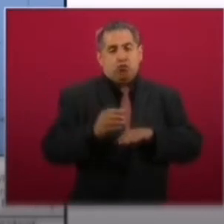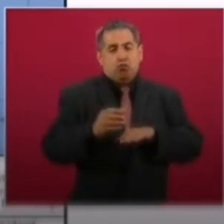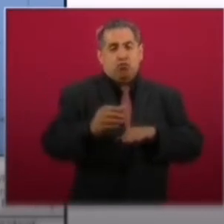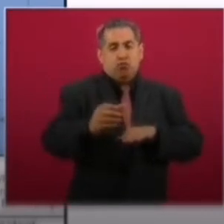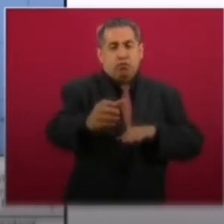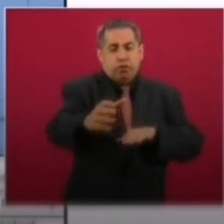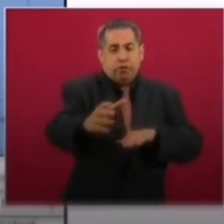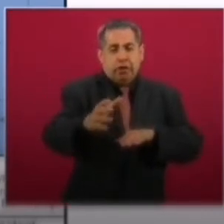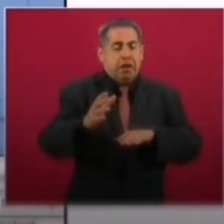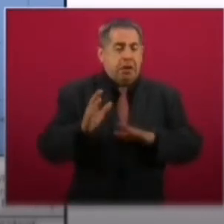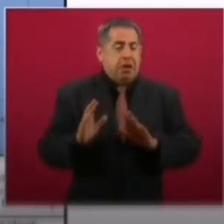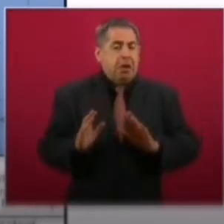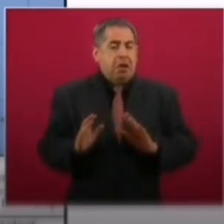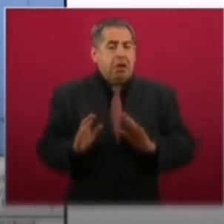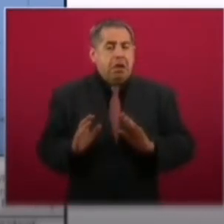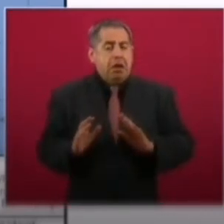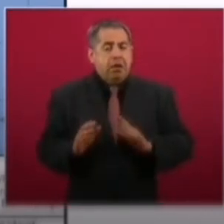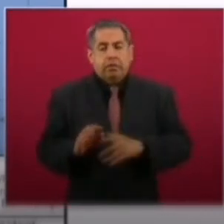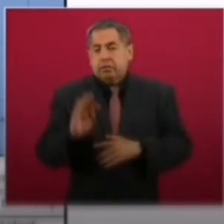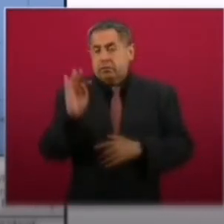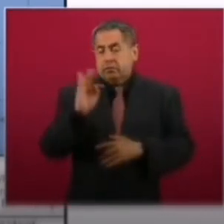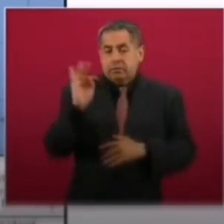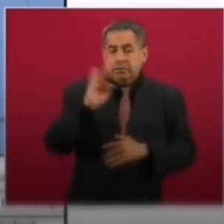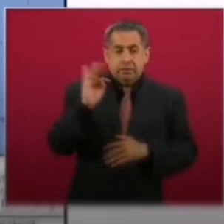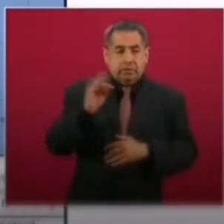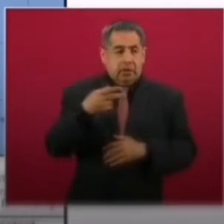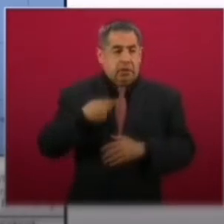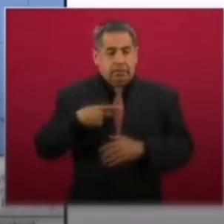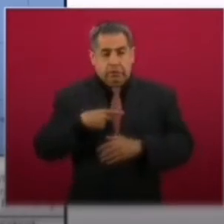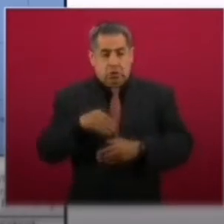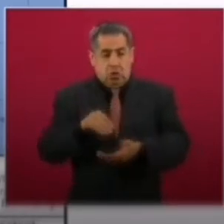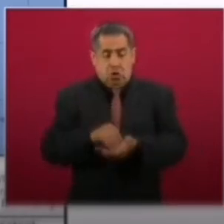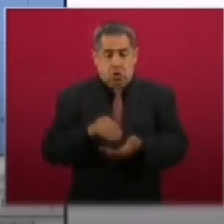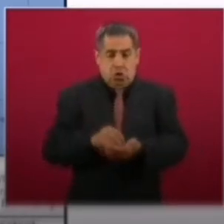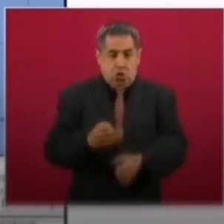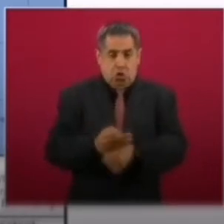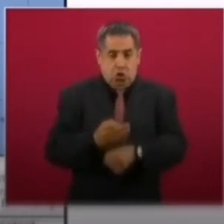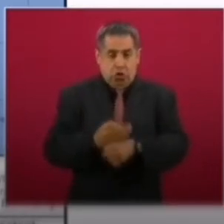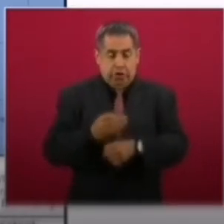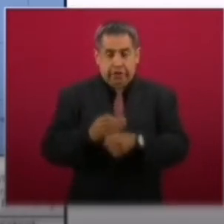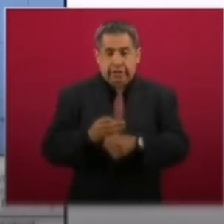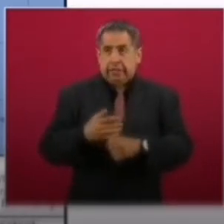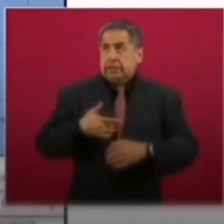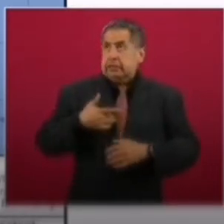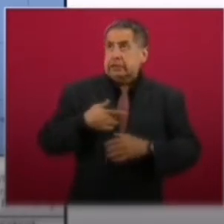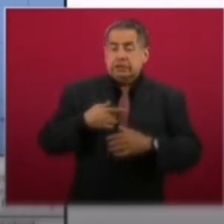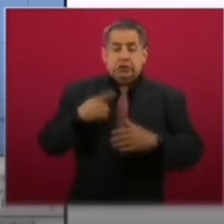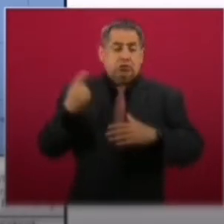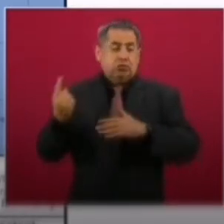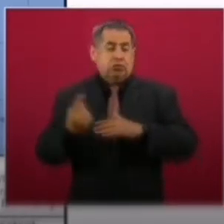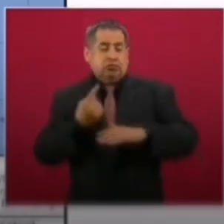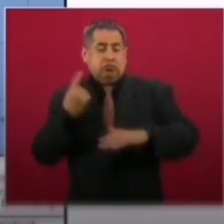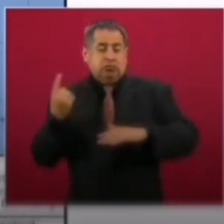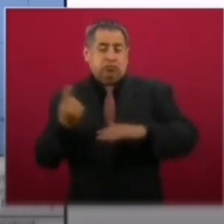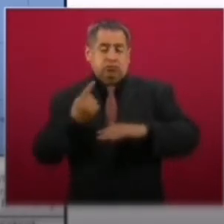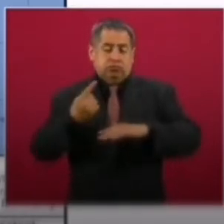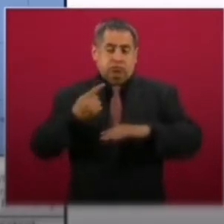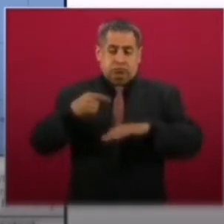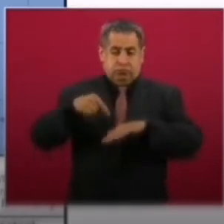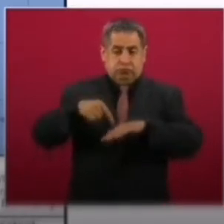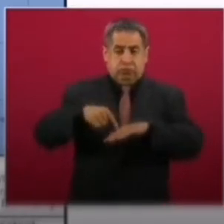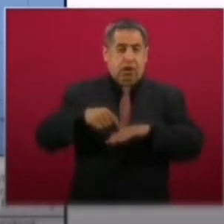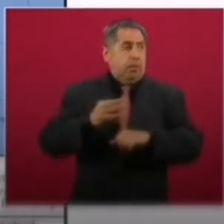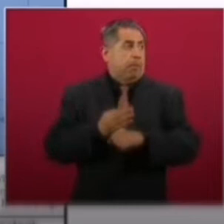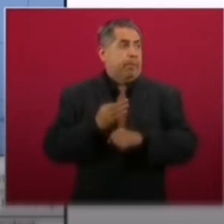De cualquier manera, puede ser que las personas que están viviendo en este momento el ojo del huracán muestra una calma y